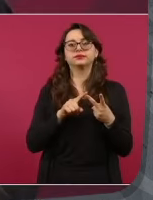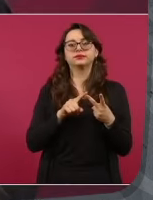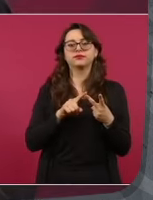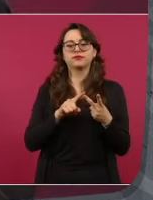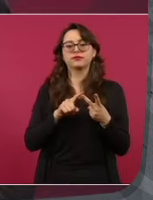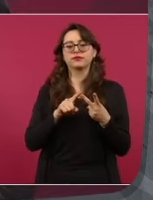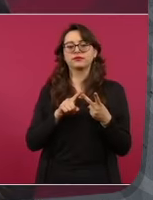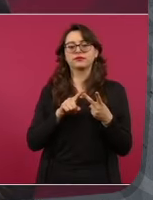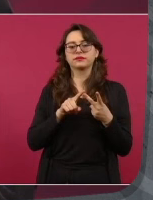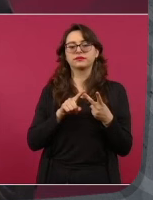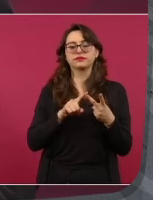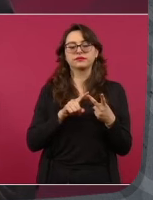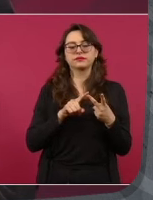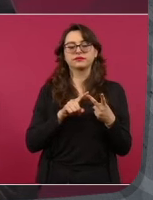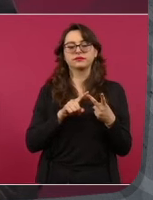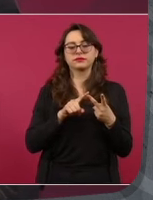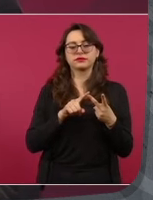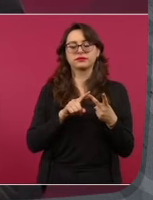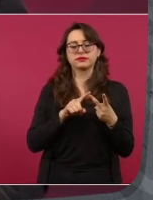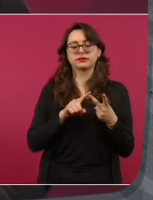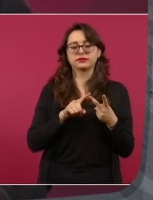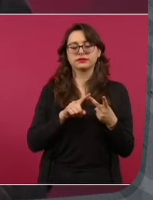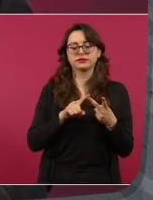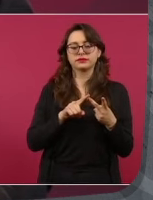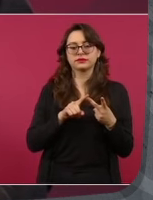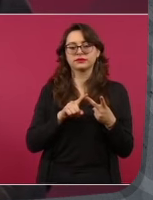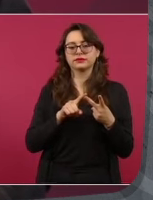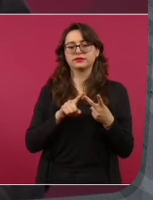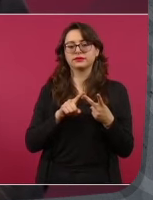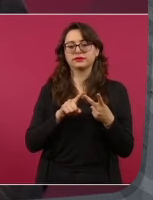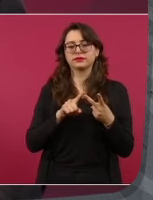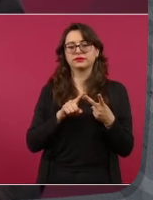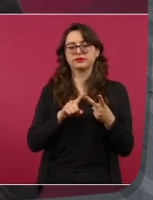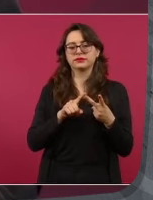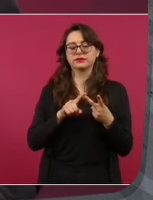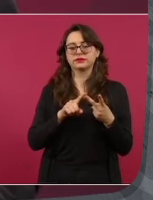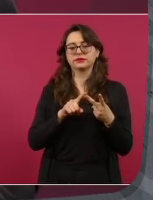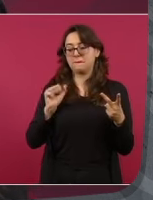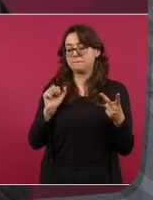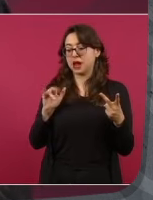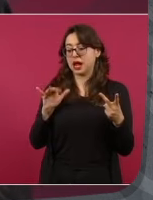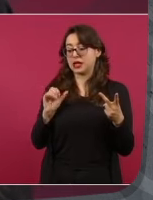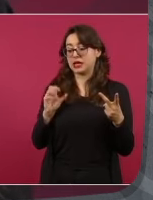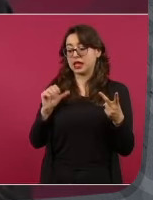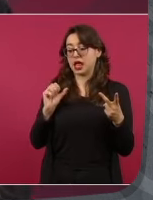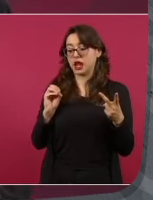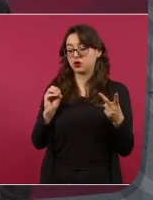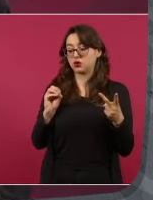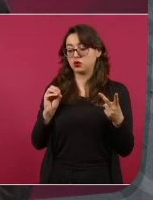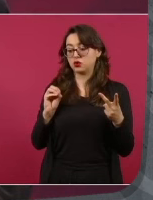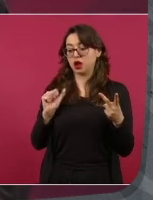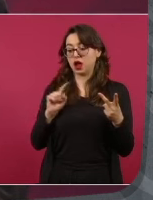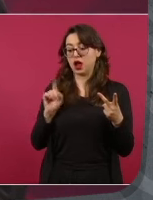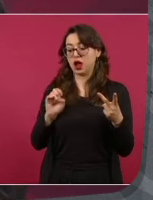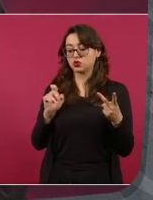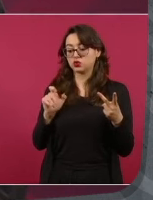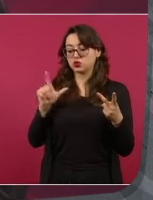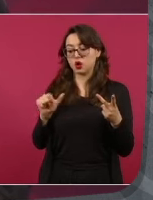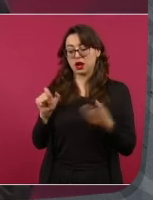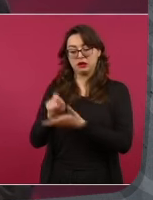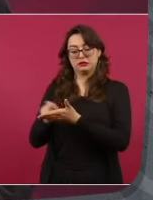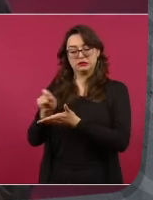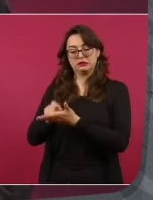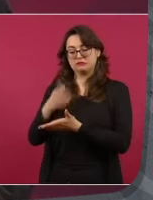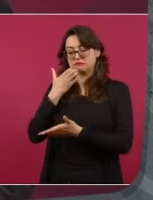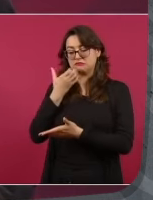el nieto del gran escritor Mariano Azuela, les recomiendo la novela